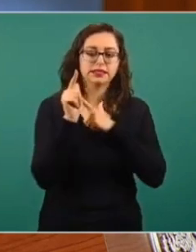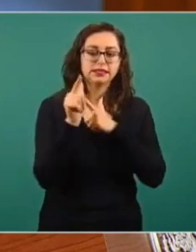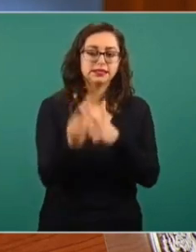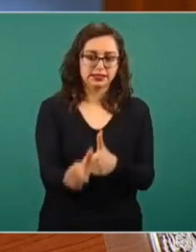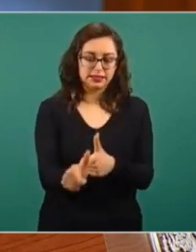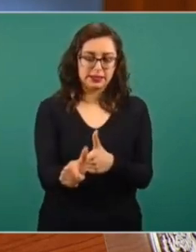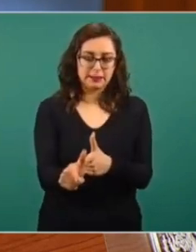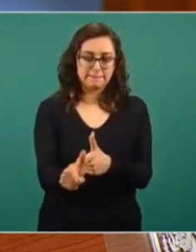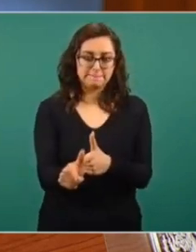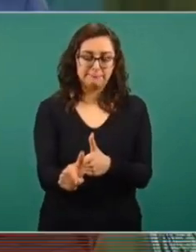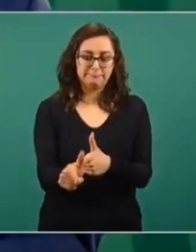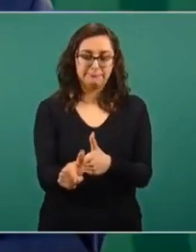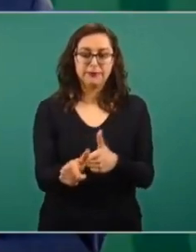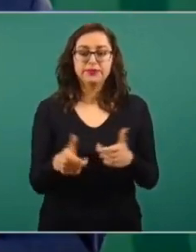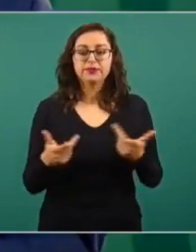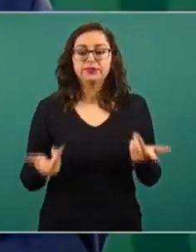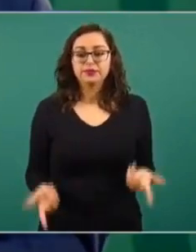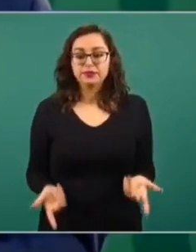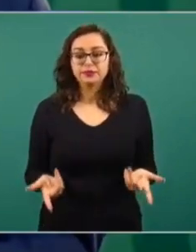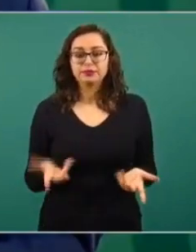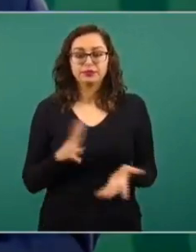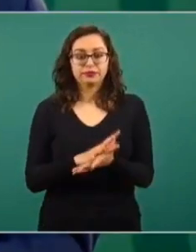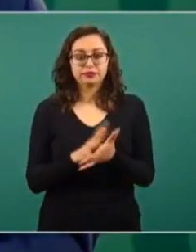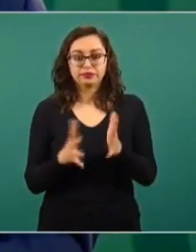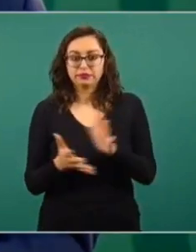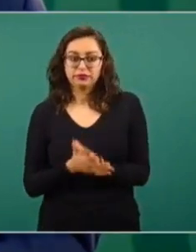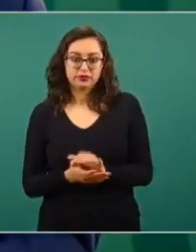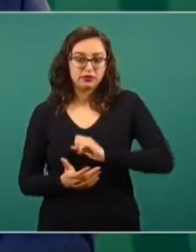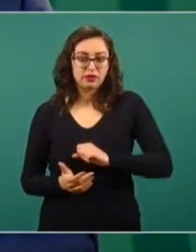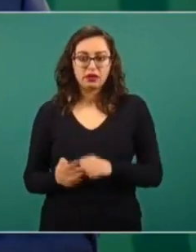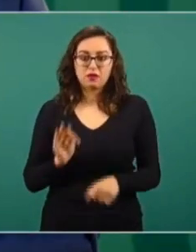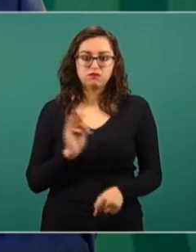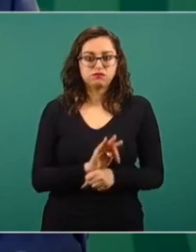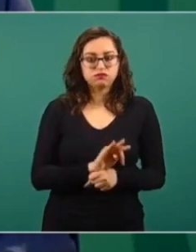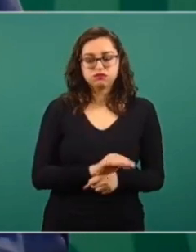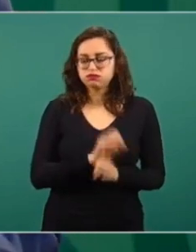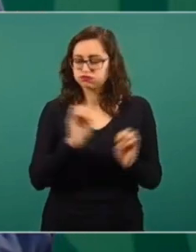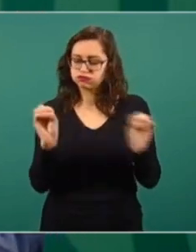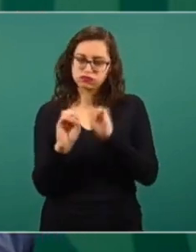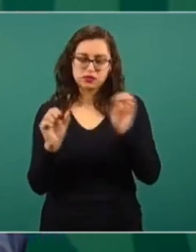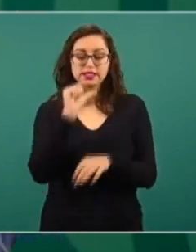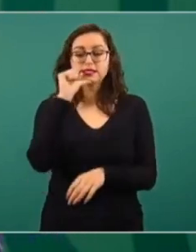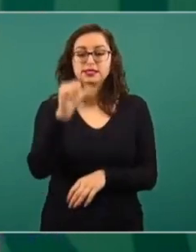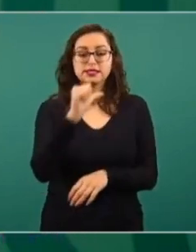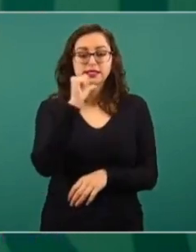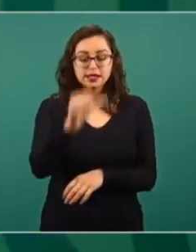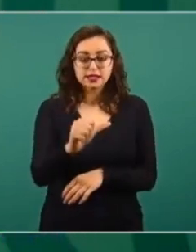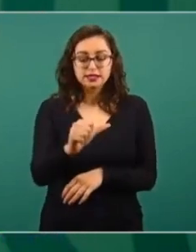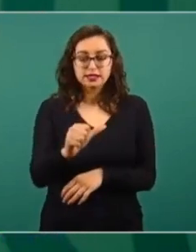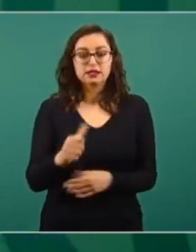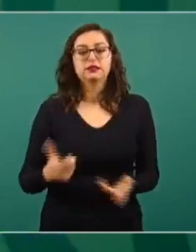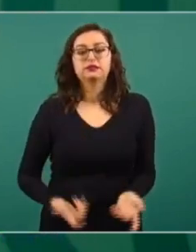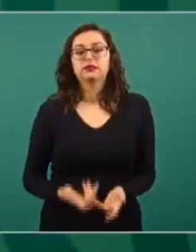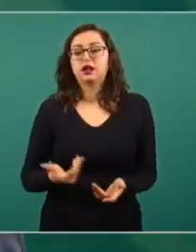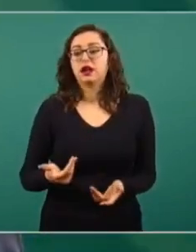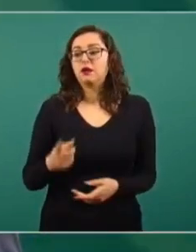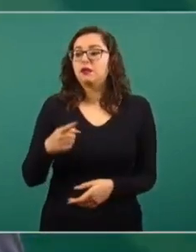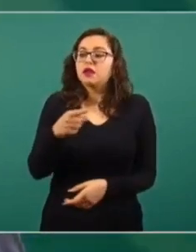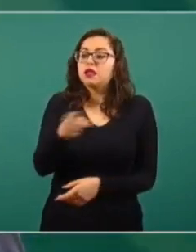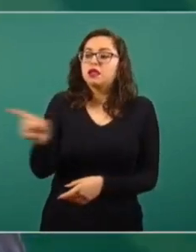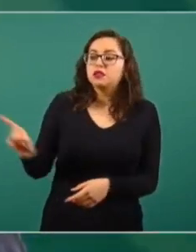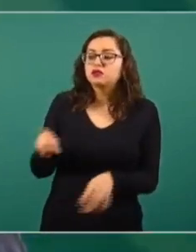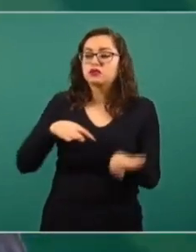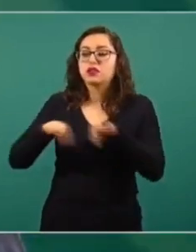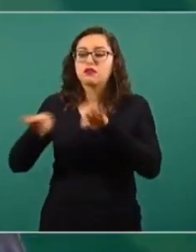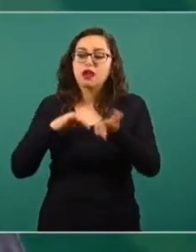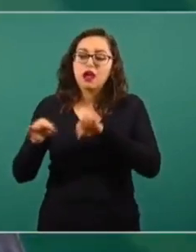va a llevar a cabo sin influyentismo. Vamos a empezar a basificar a los que tienen más antigüedad,